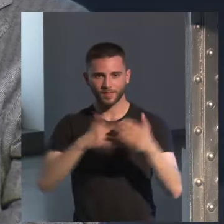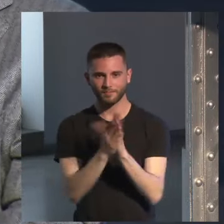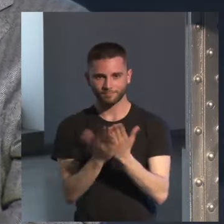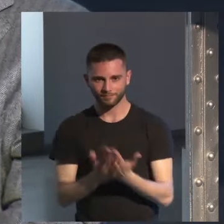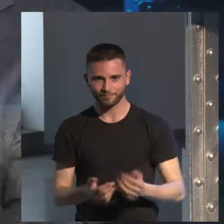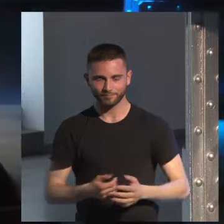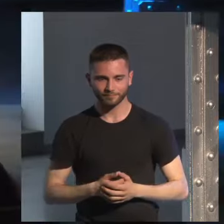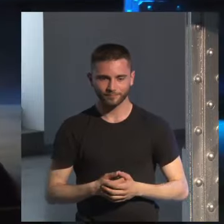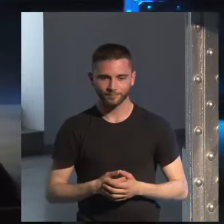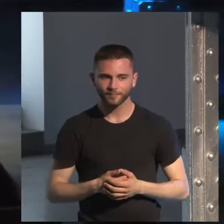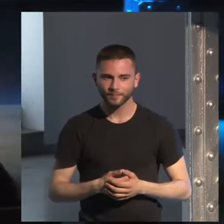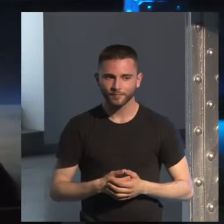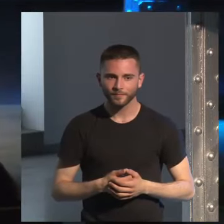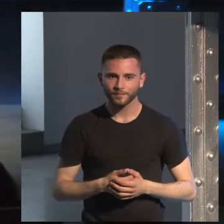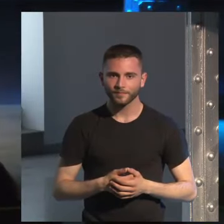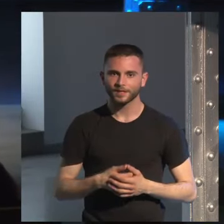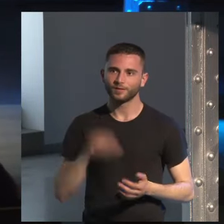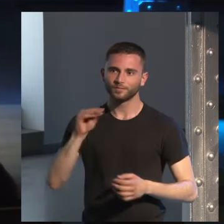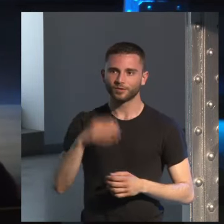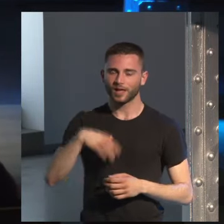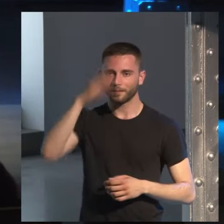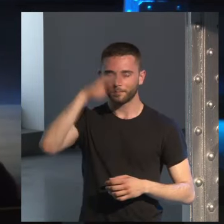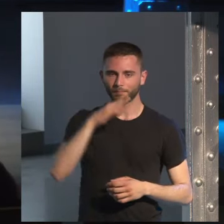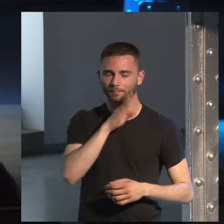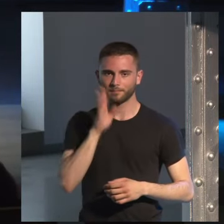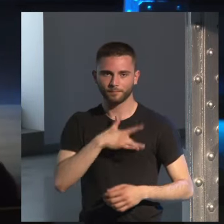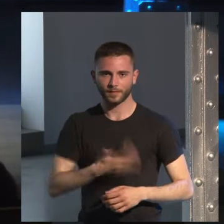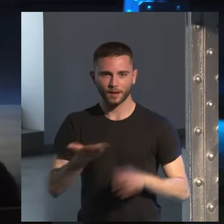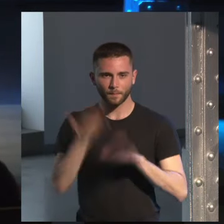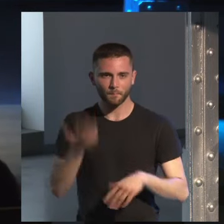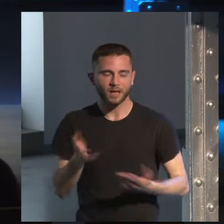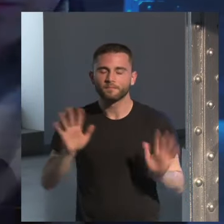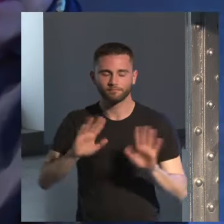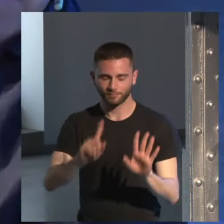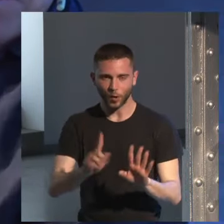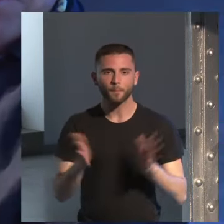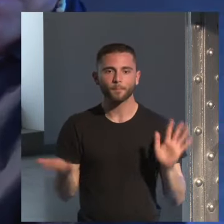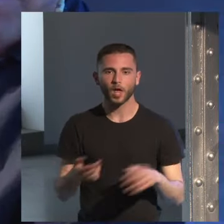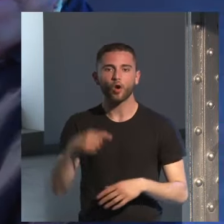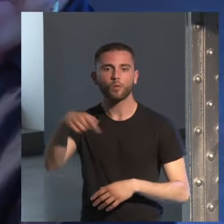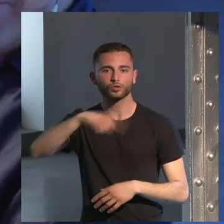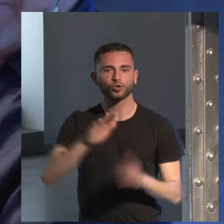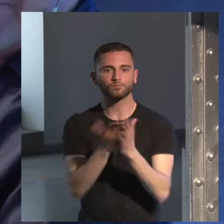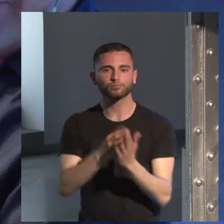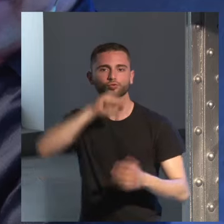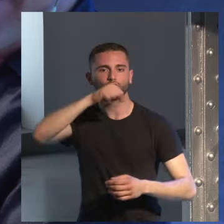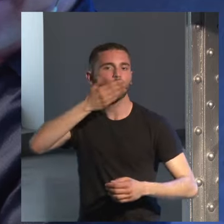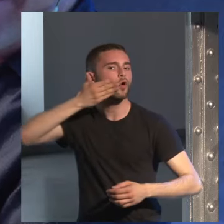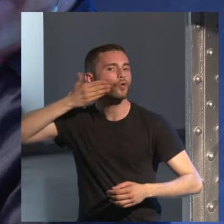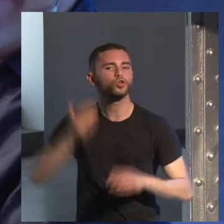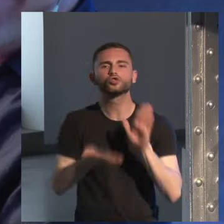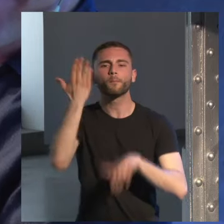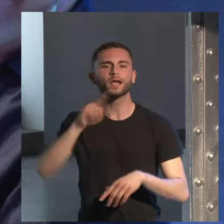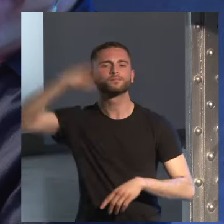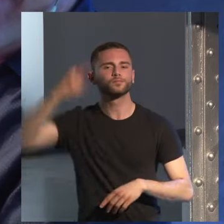trata de preguntar si quieres más a papá o a mamá pero de alguna obra vuestra os sentís especialmente orgulloso la palabra la